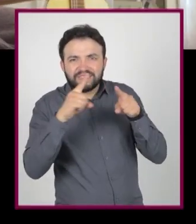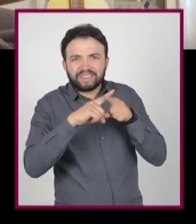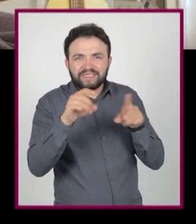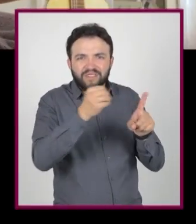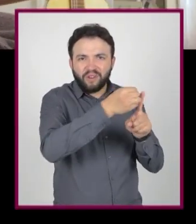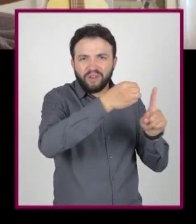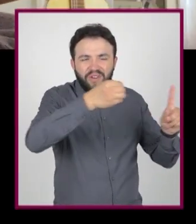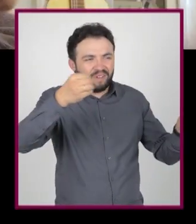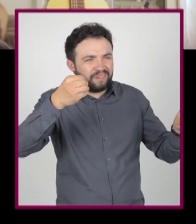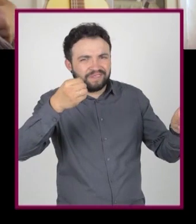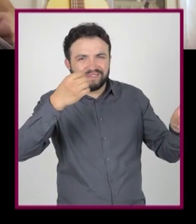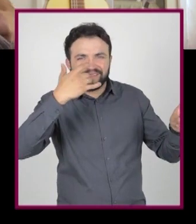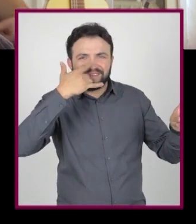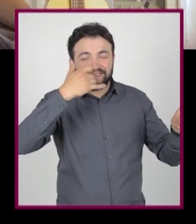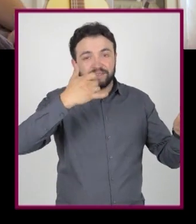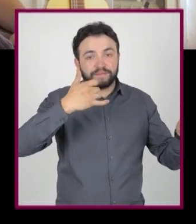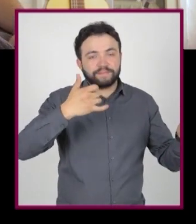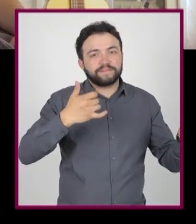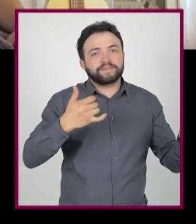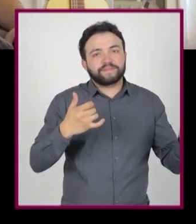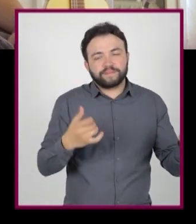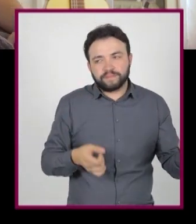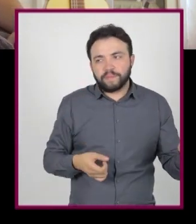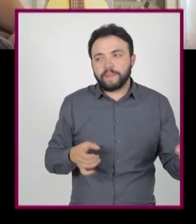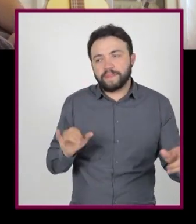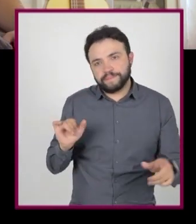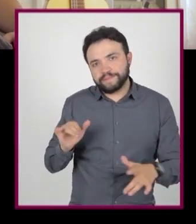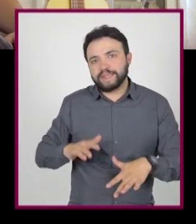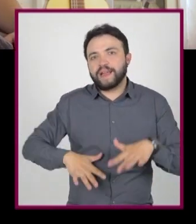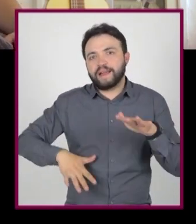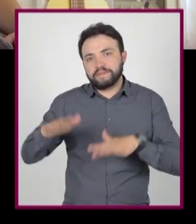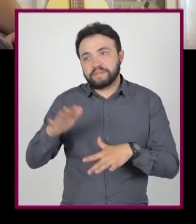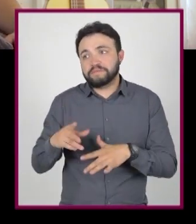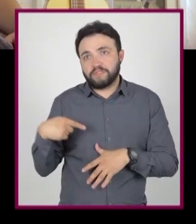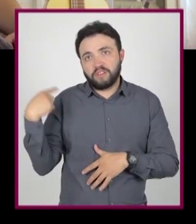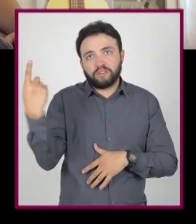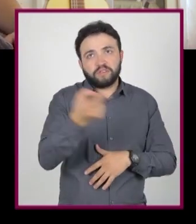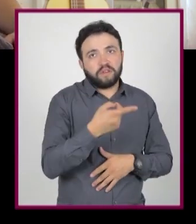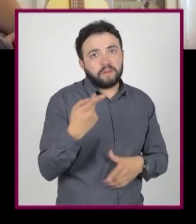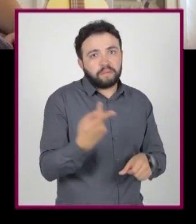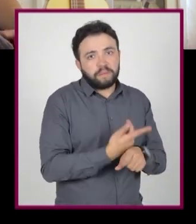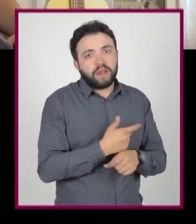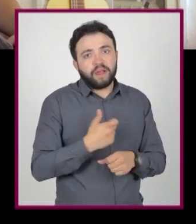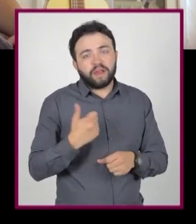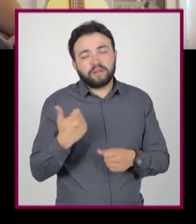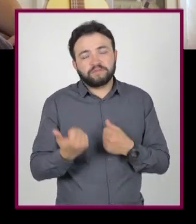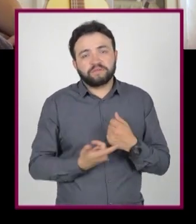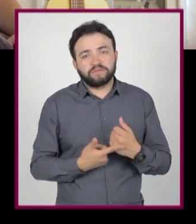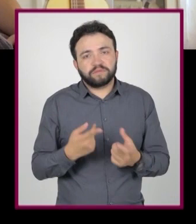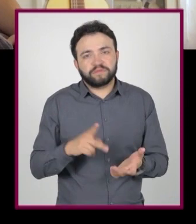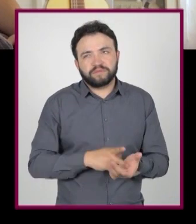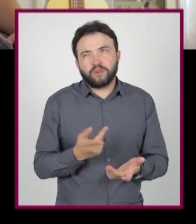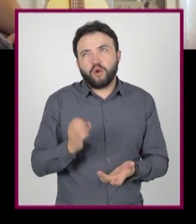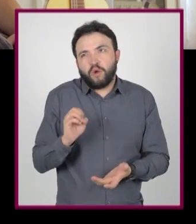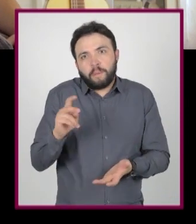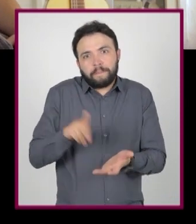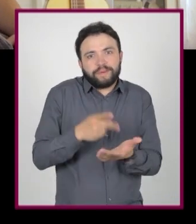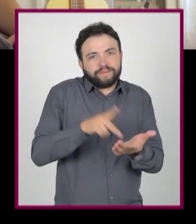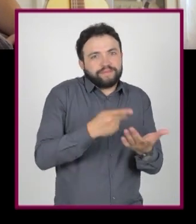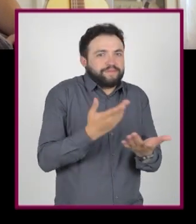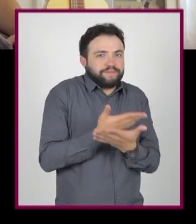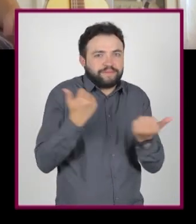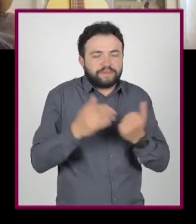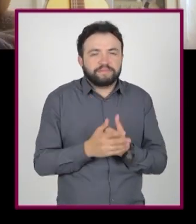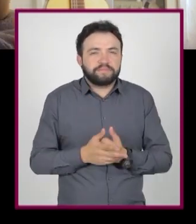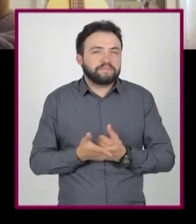el significado de una oración? Pues, supongo que sí. A todos nos ha pasado al menos una vez. Mejor dicho,